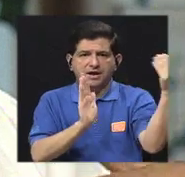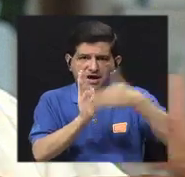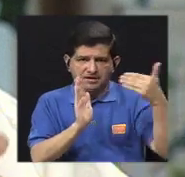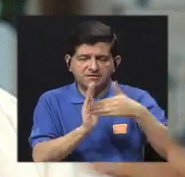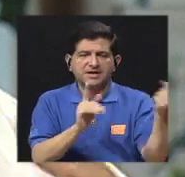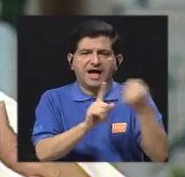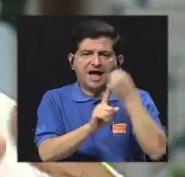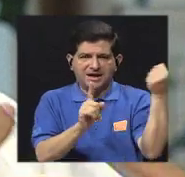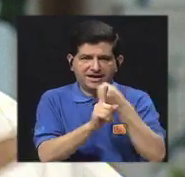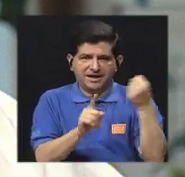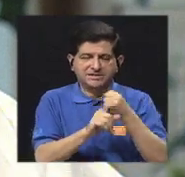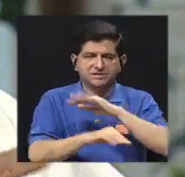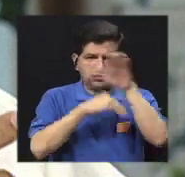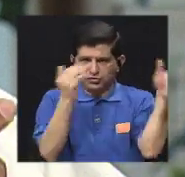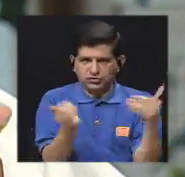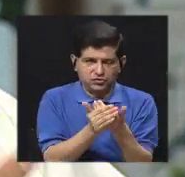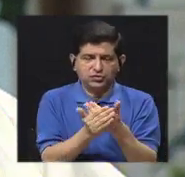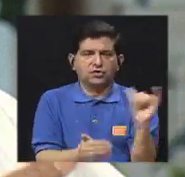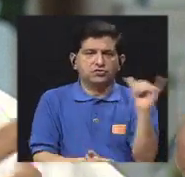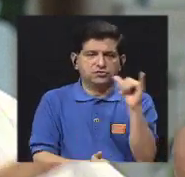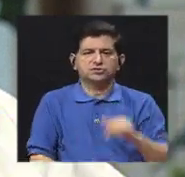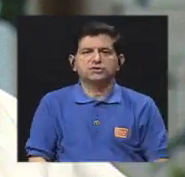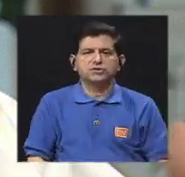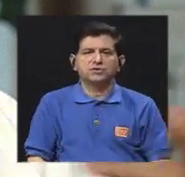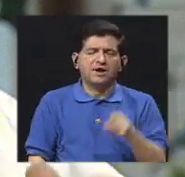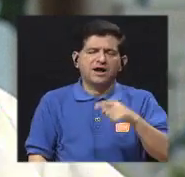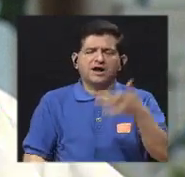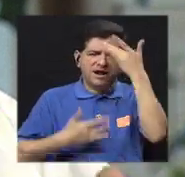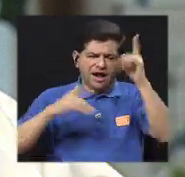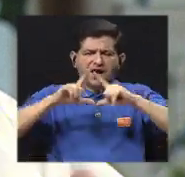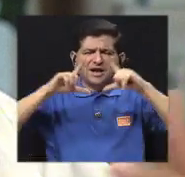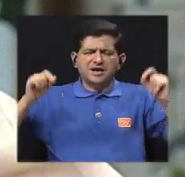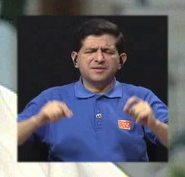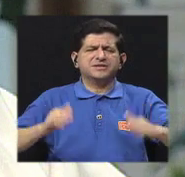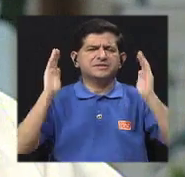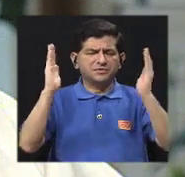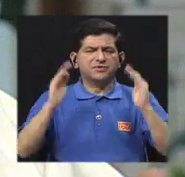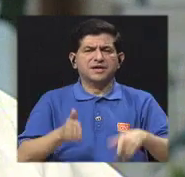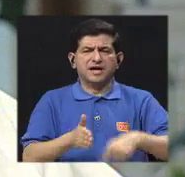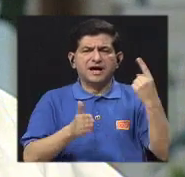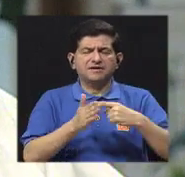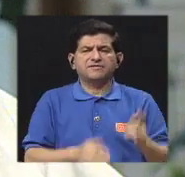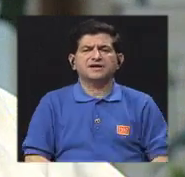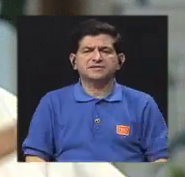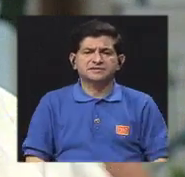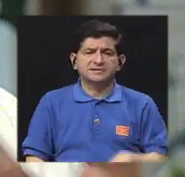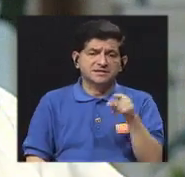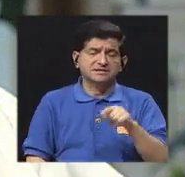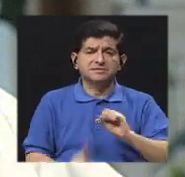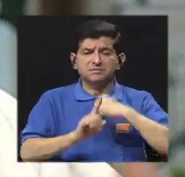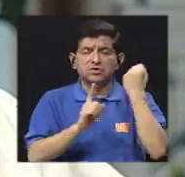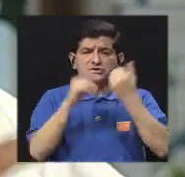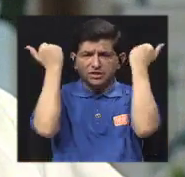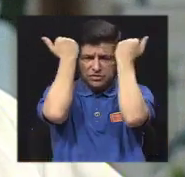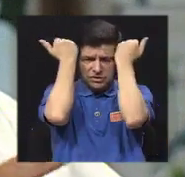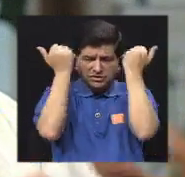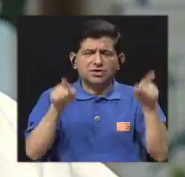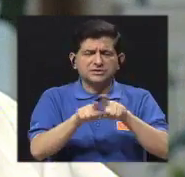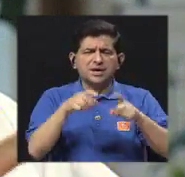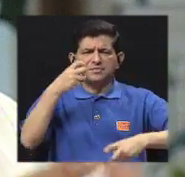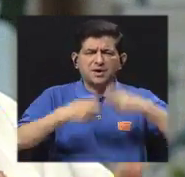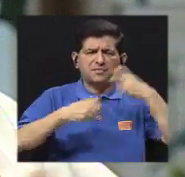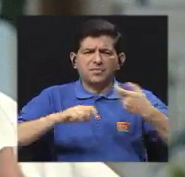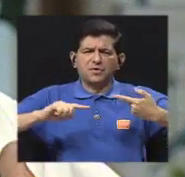de agresiones entre una y otra y también las largas incapacidades, que muchas es por psiquiatría, además de lumbar, las